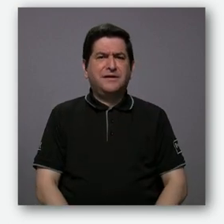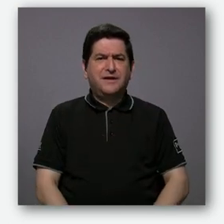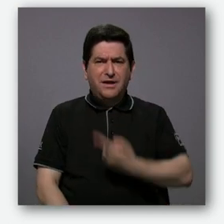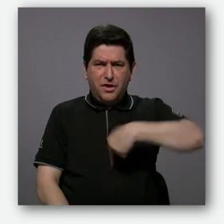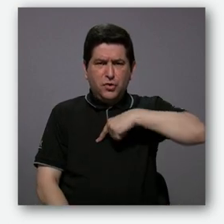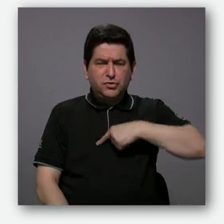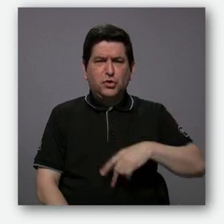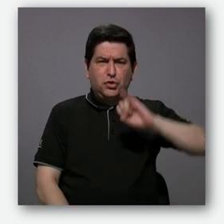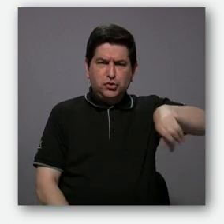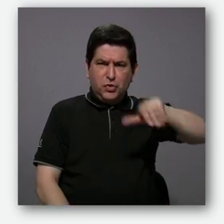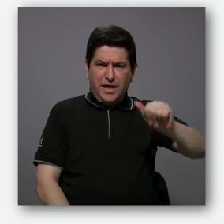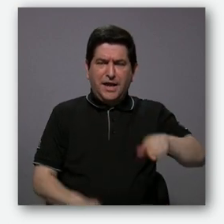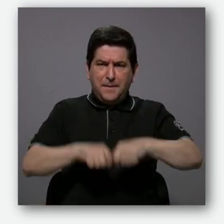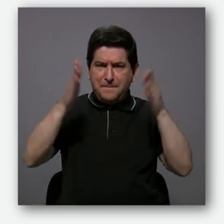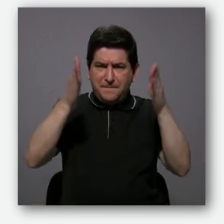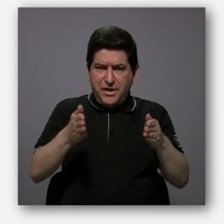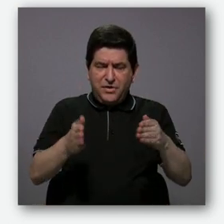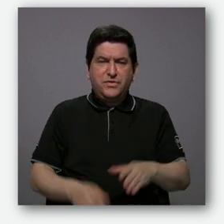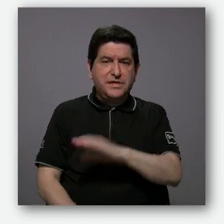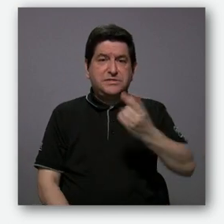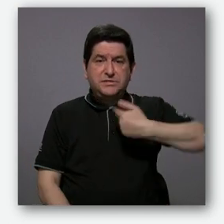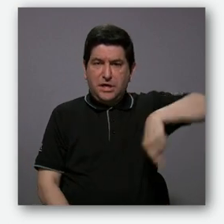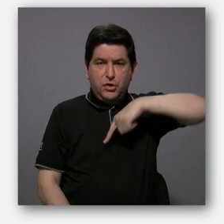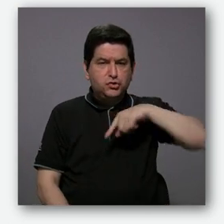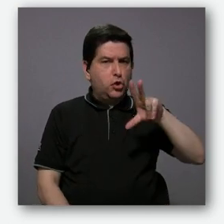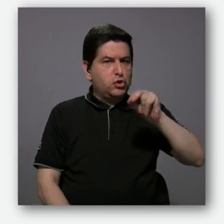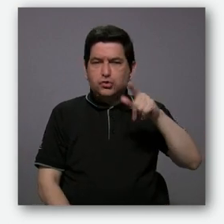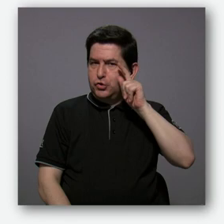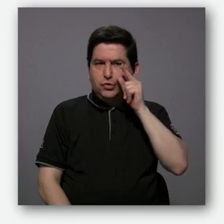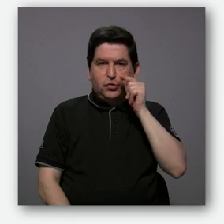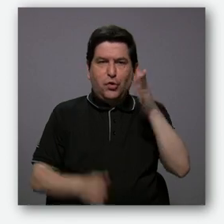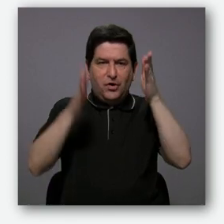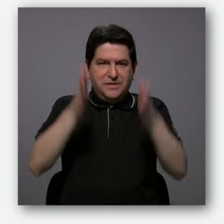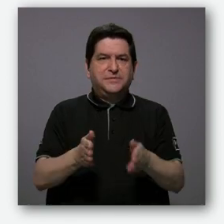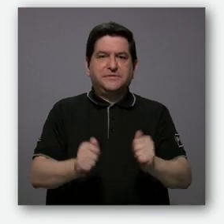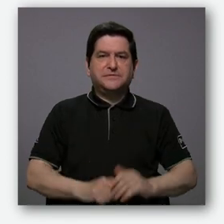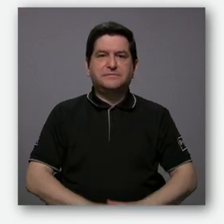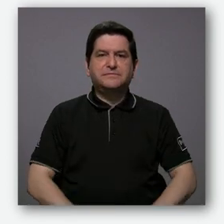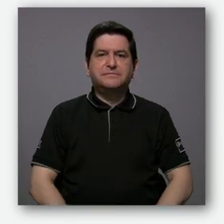somos a Sánchez, el periodista, y no somos espías.